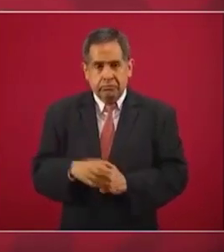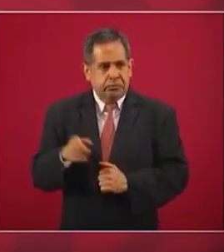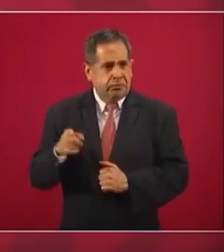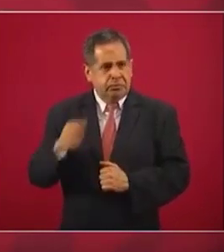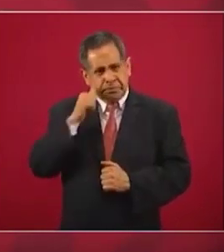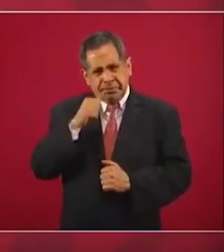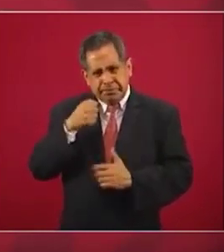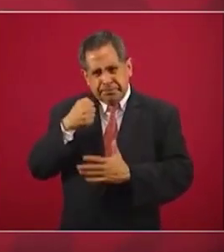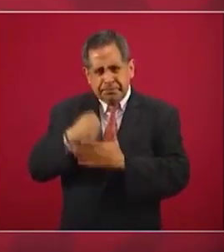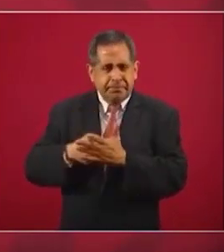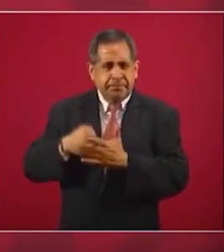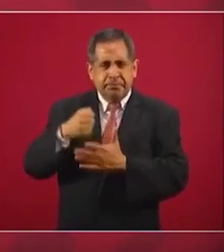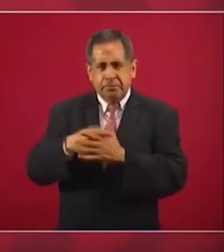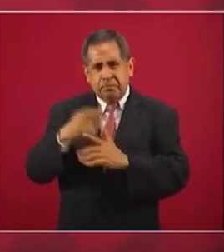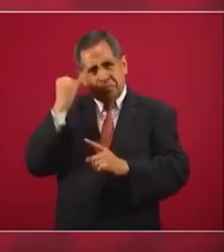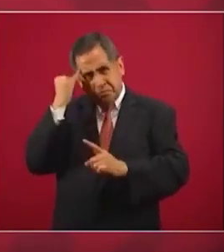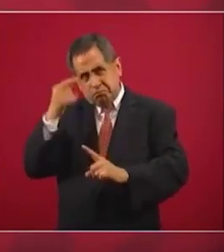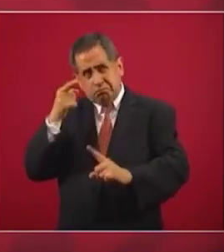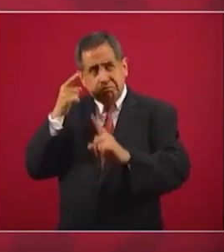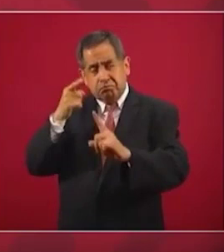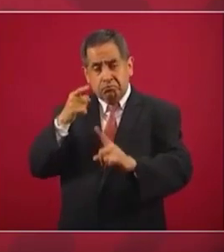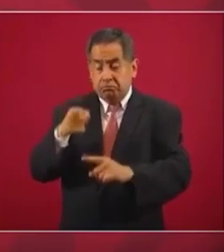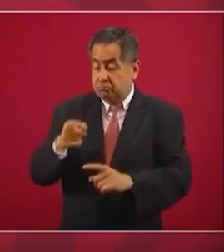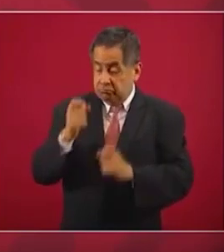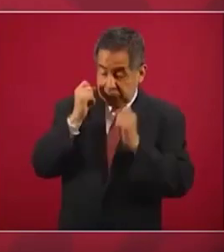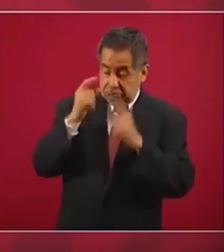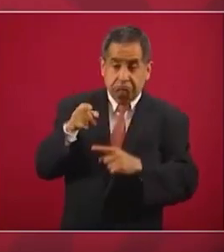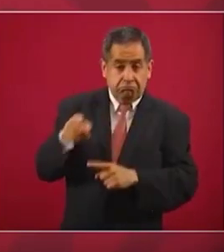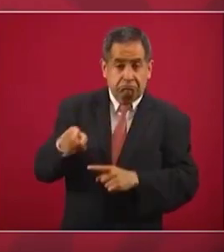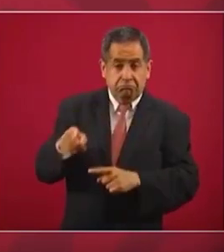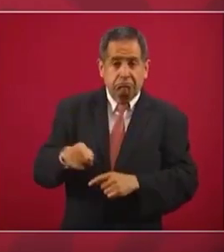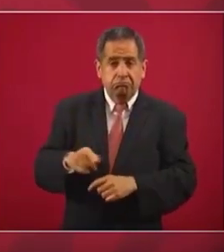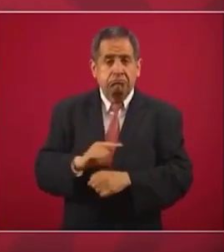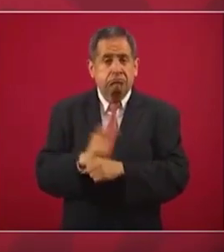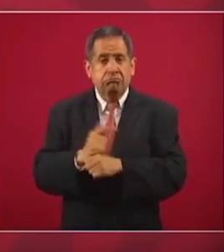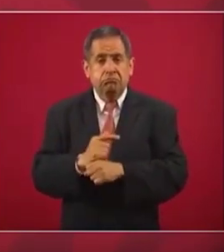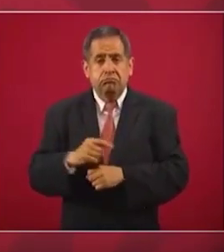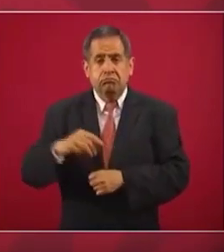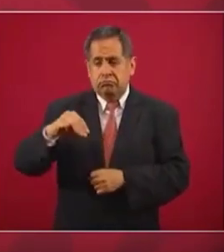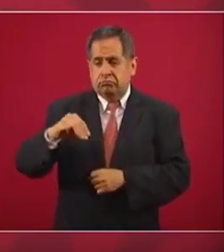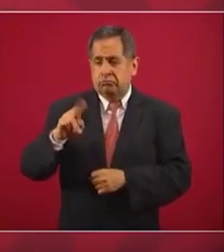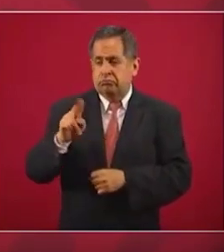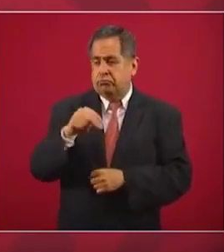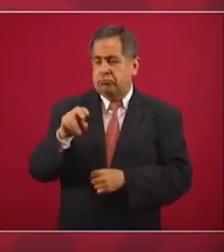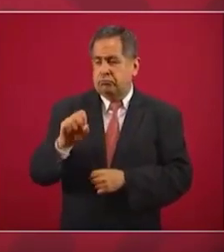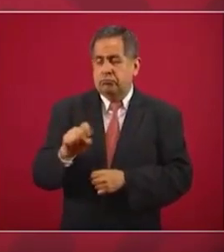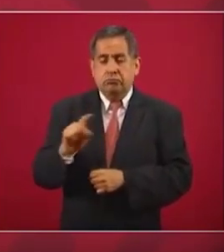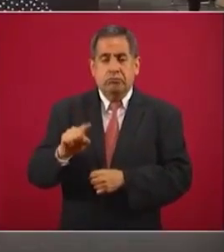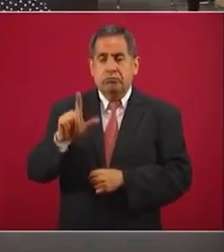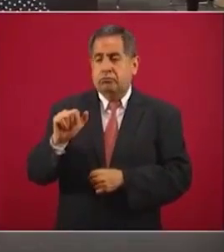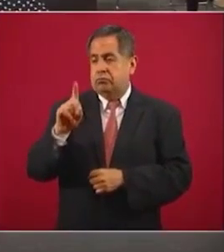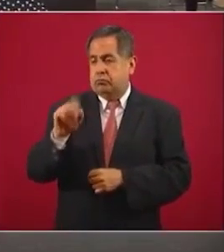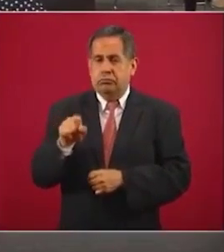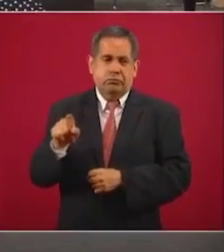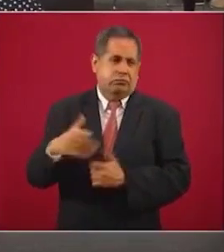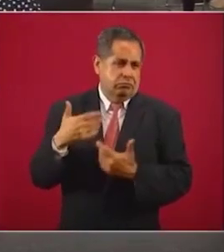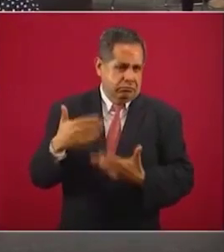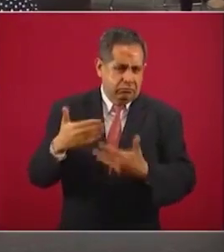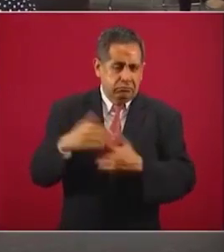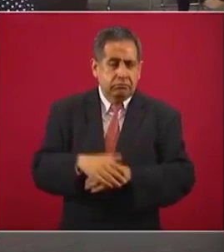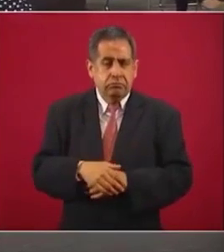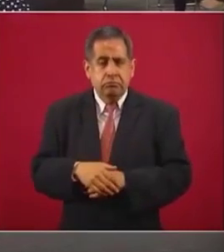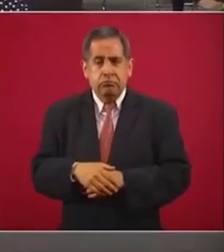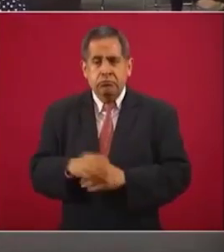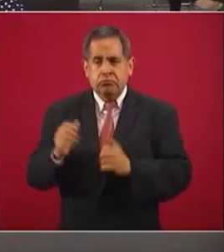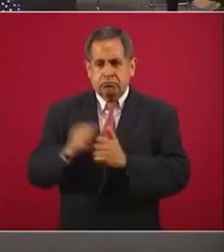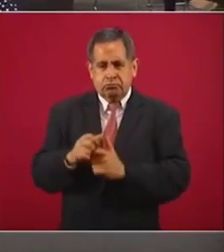sus ideales, el licenciado Muñoz Ledo, con todos